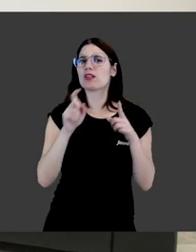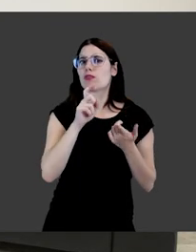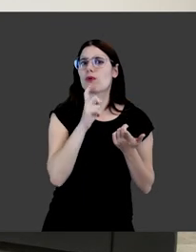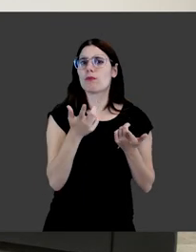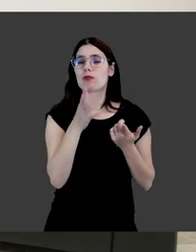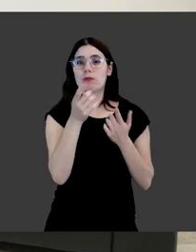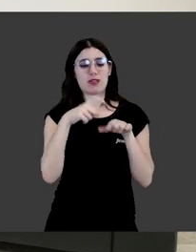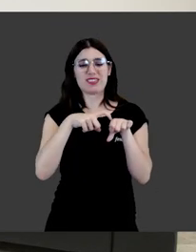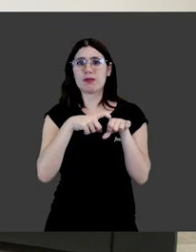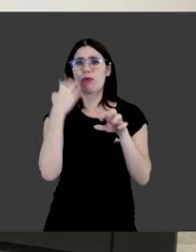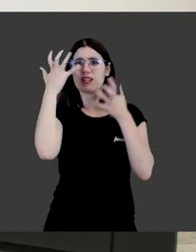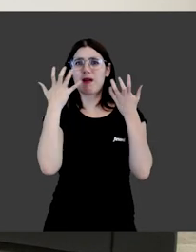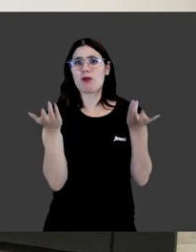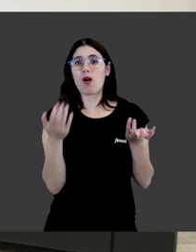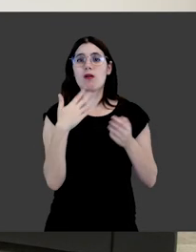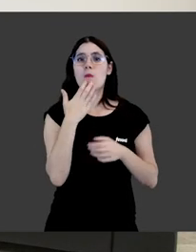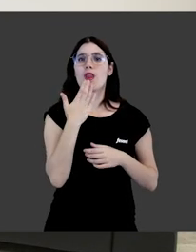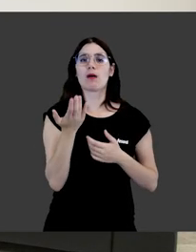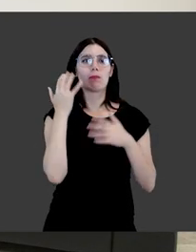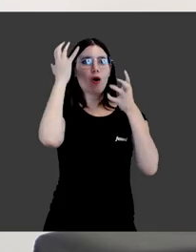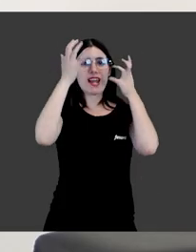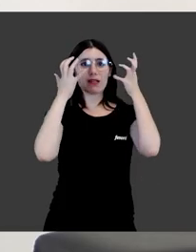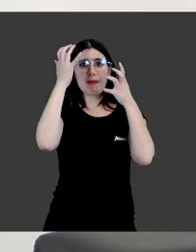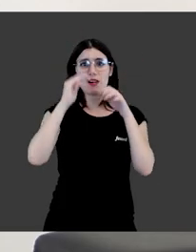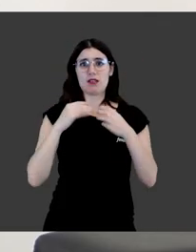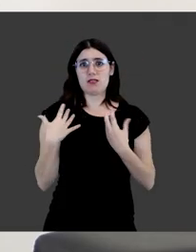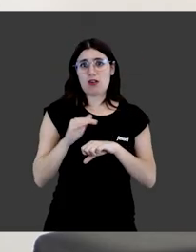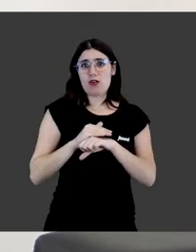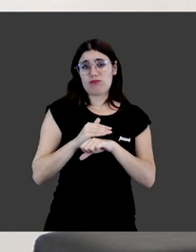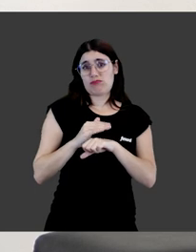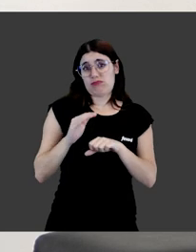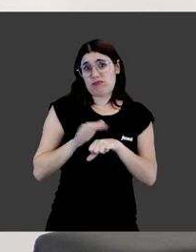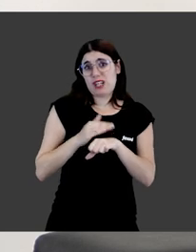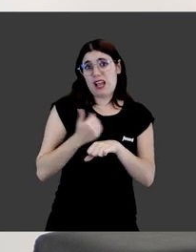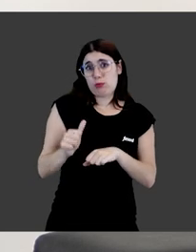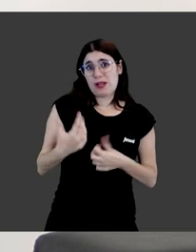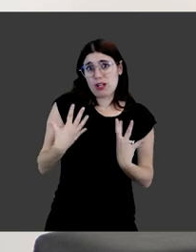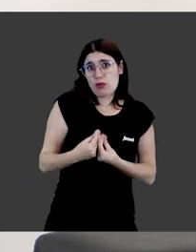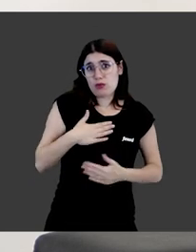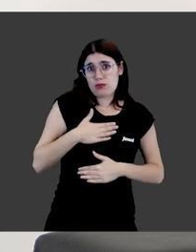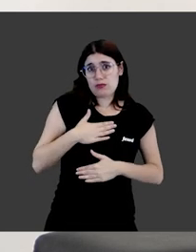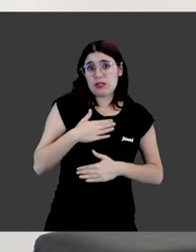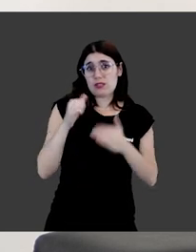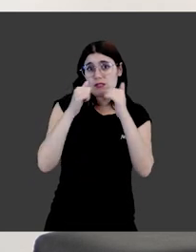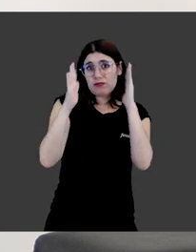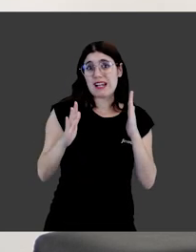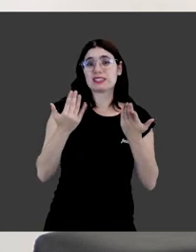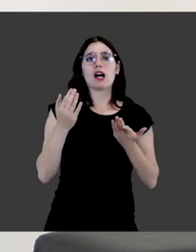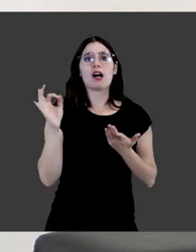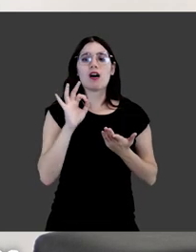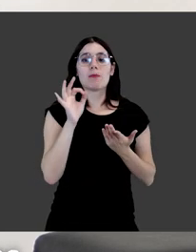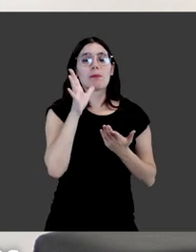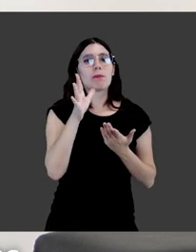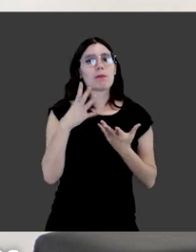distinguir según el tipo de animal, por ejemplo, los animales de compañía de los que no lo son. Animales de